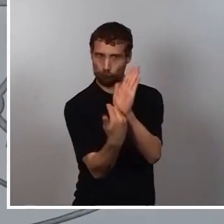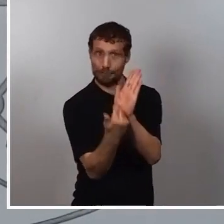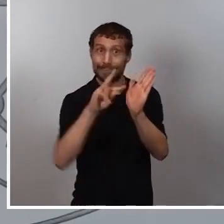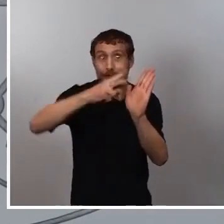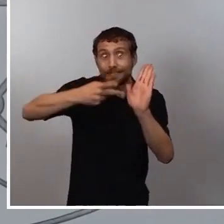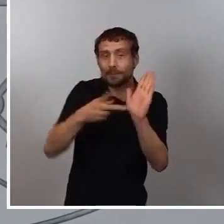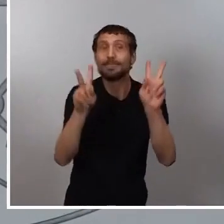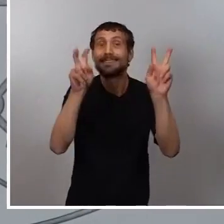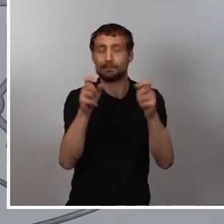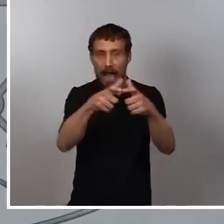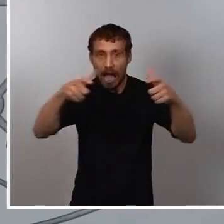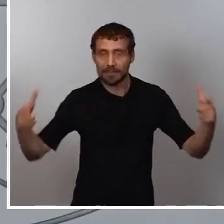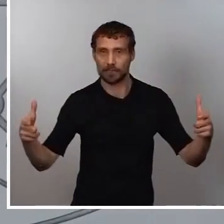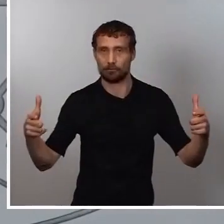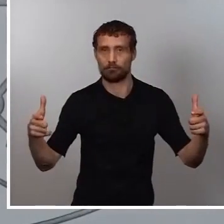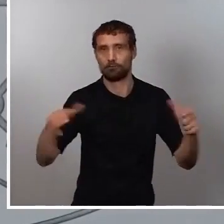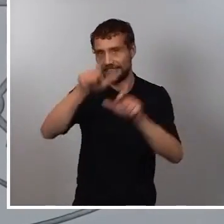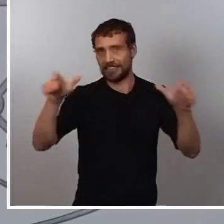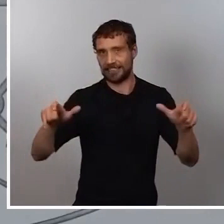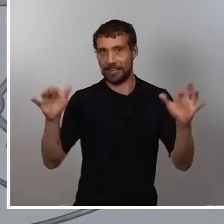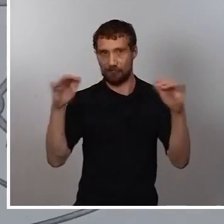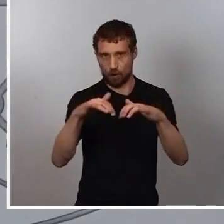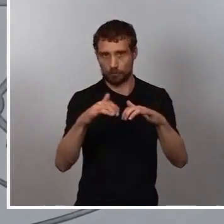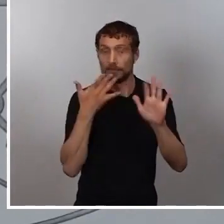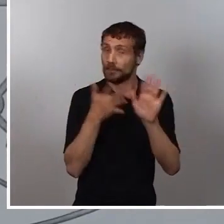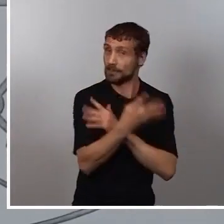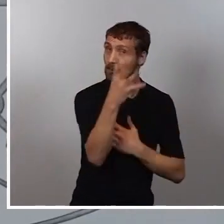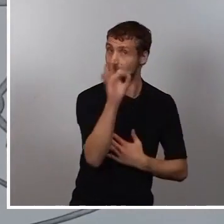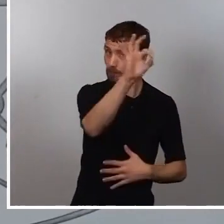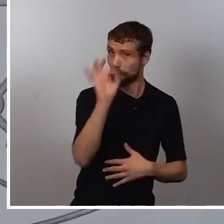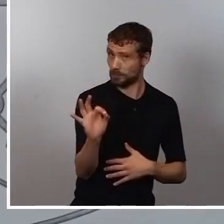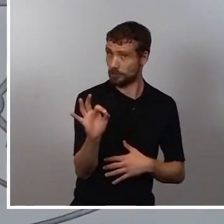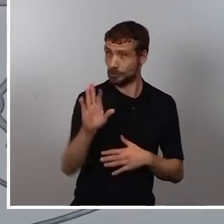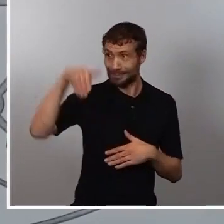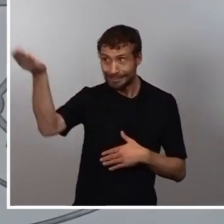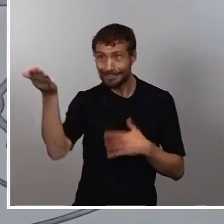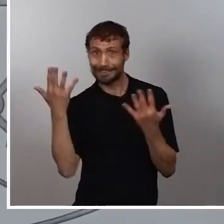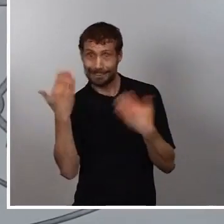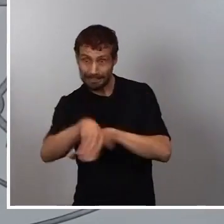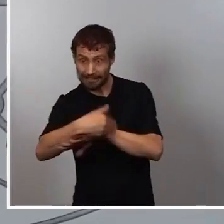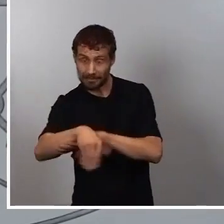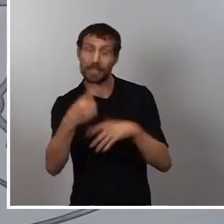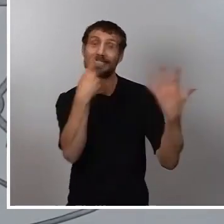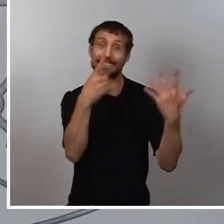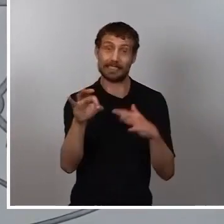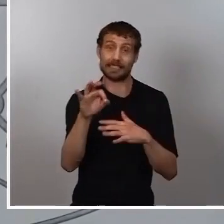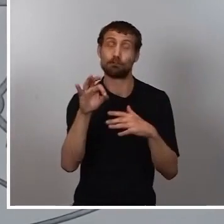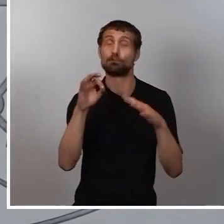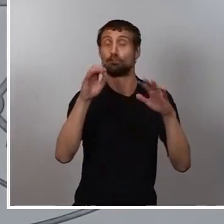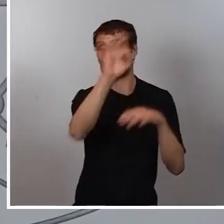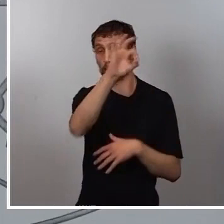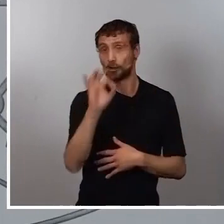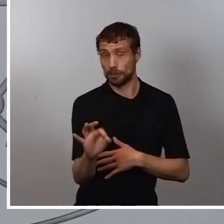Así pasamos del 40% de aforos en exteriores a un 60% de aforos. Es